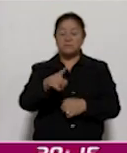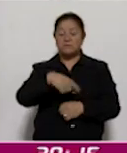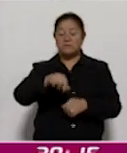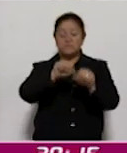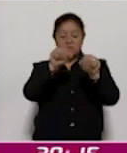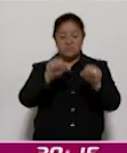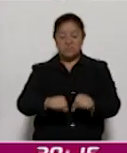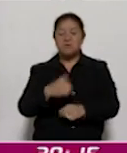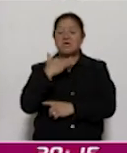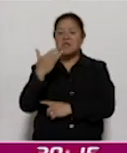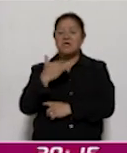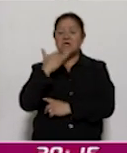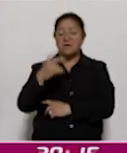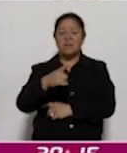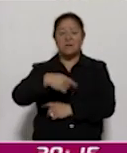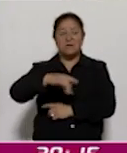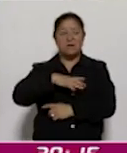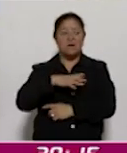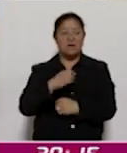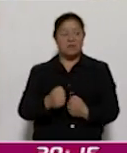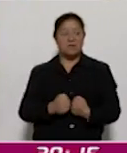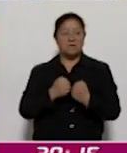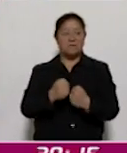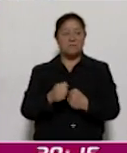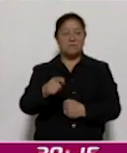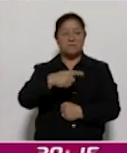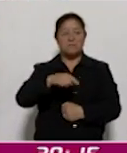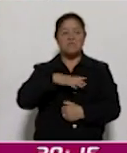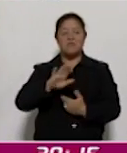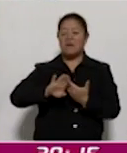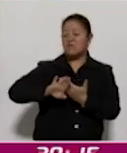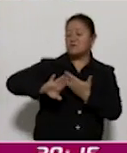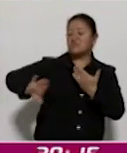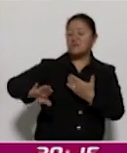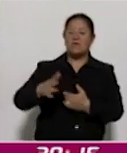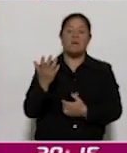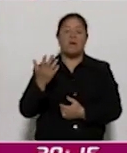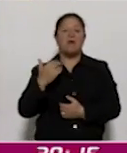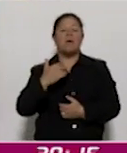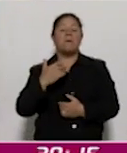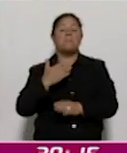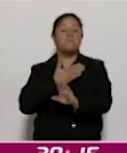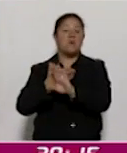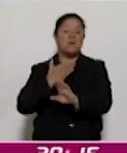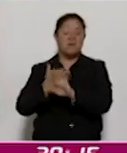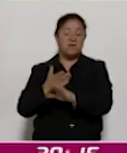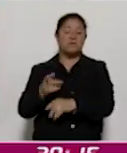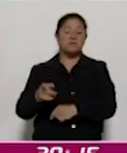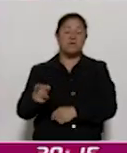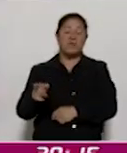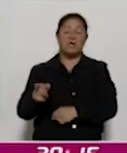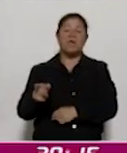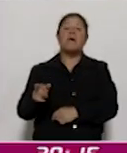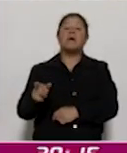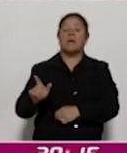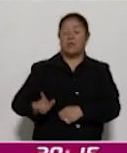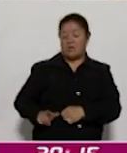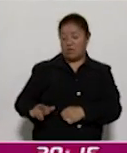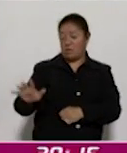de corrupción se refuerzan patrones de exclusión y violencia tanto en el ámbito público como privado.